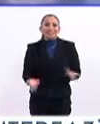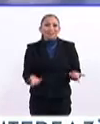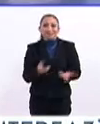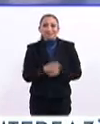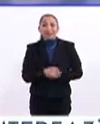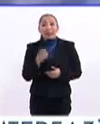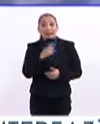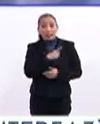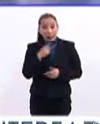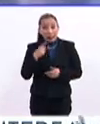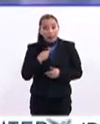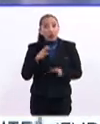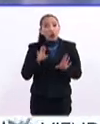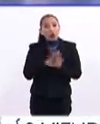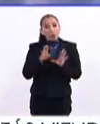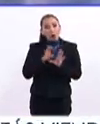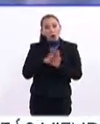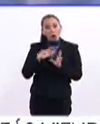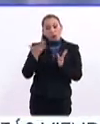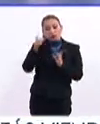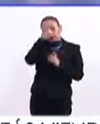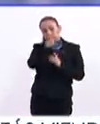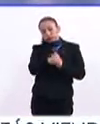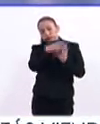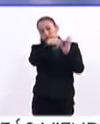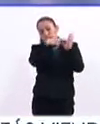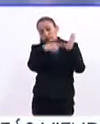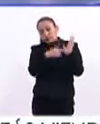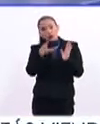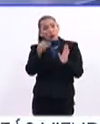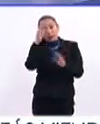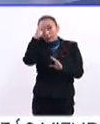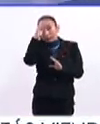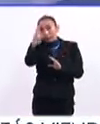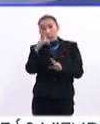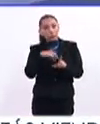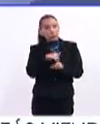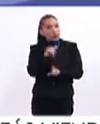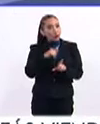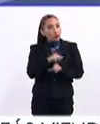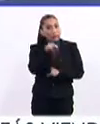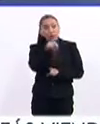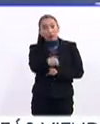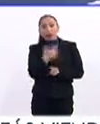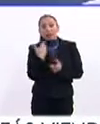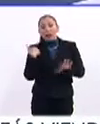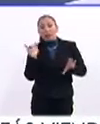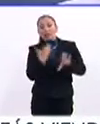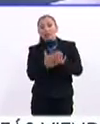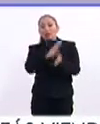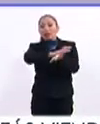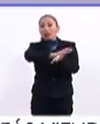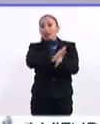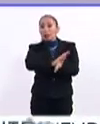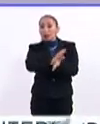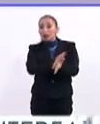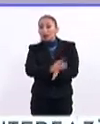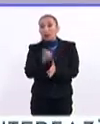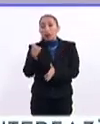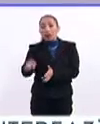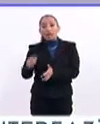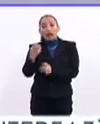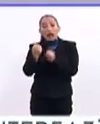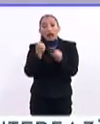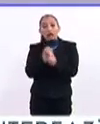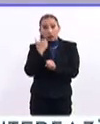si queremos que se haga un código de conducta en donde no se permita el bullying porque es una forma de discriminación y es lo que